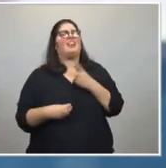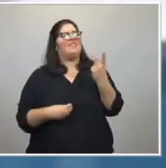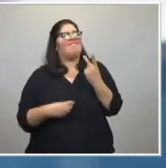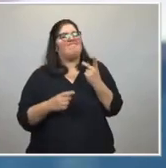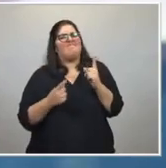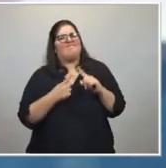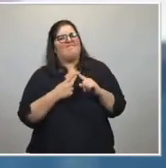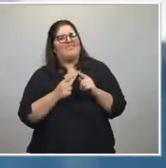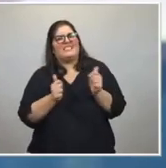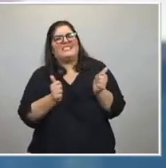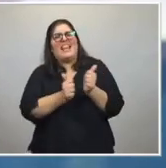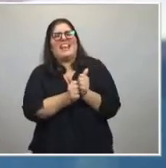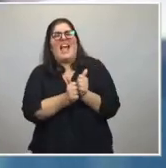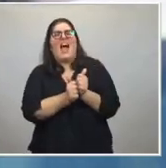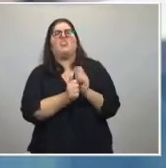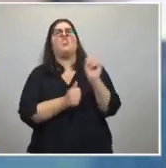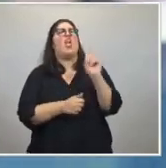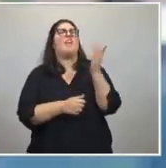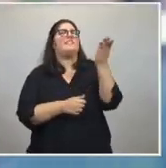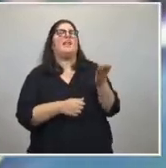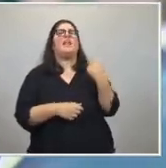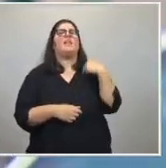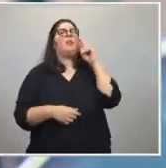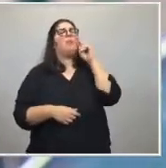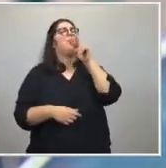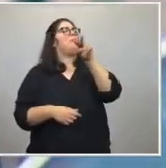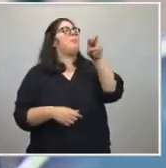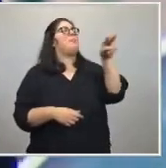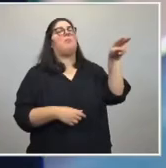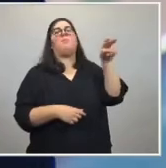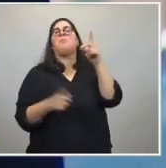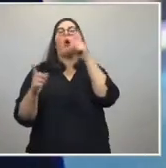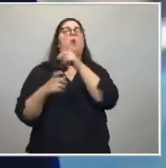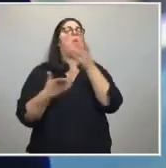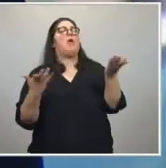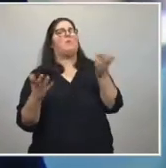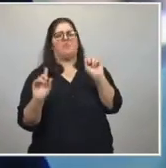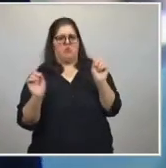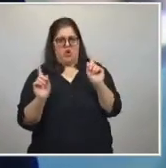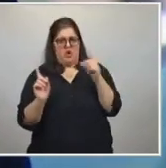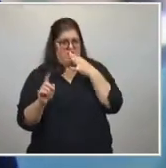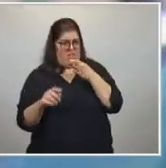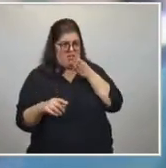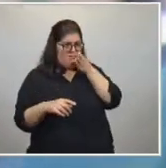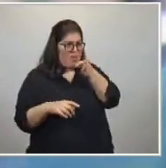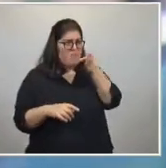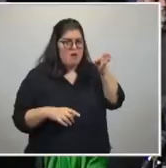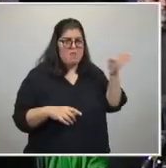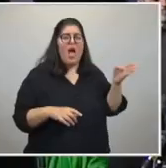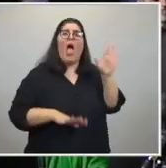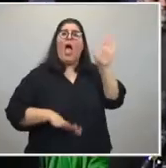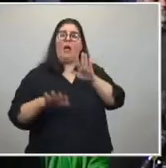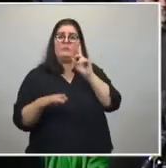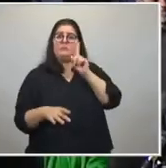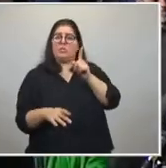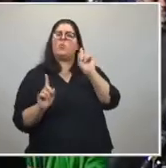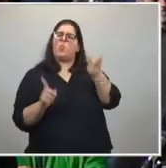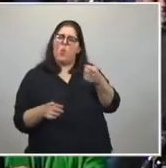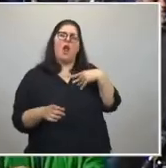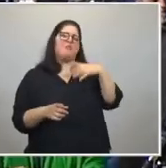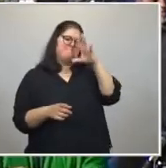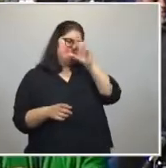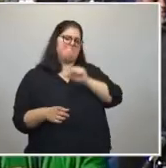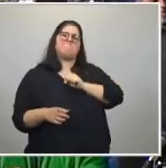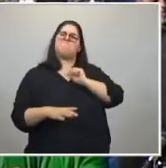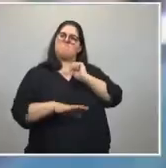No es de los tipos que mira de lejos los problemas, sino que va ahí a una vez es arriesgando, pero poniendo el